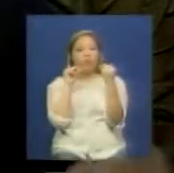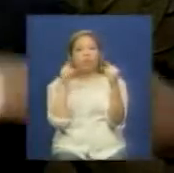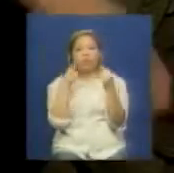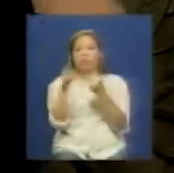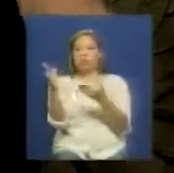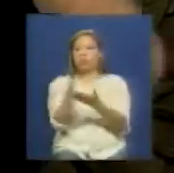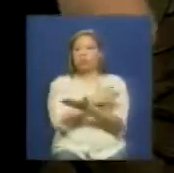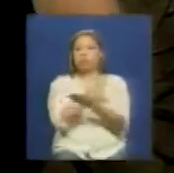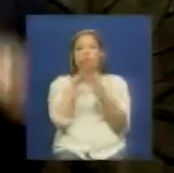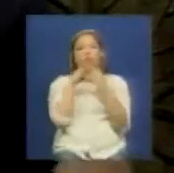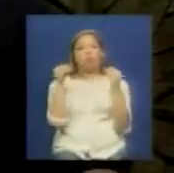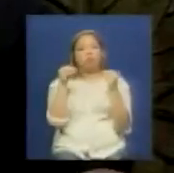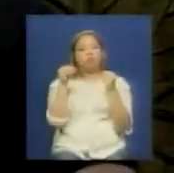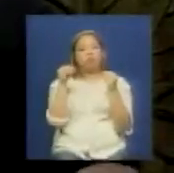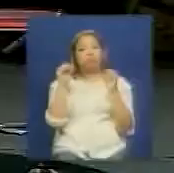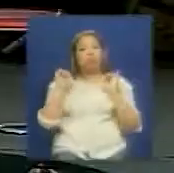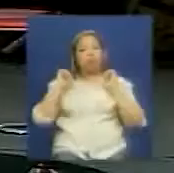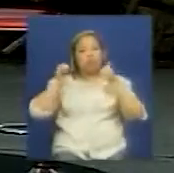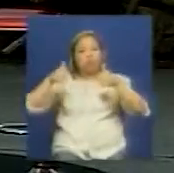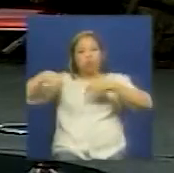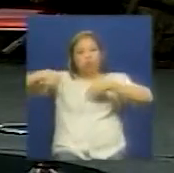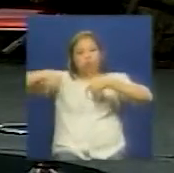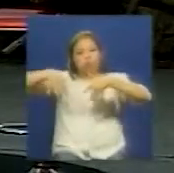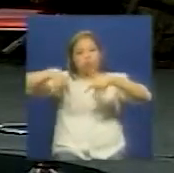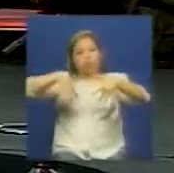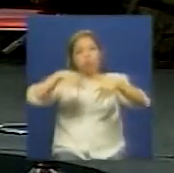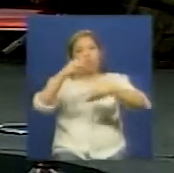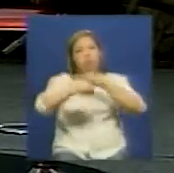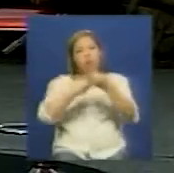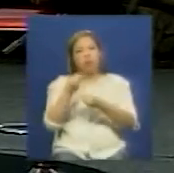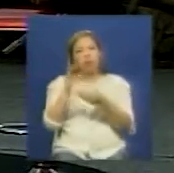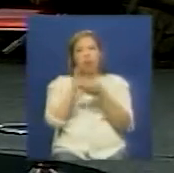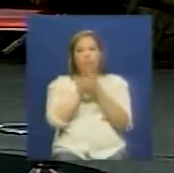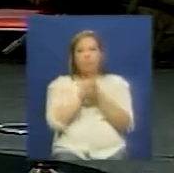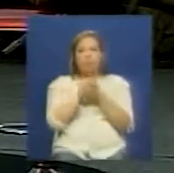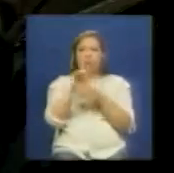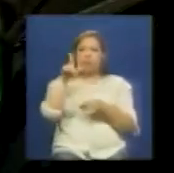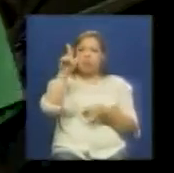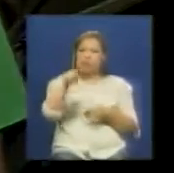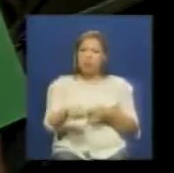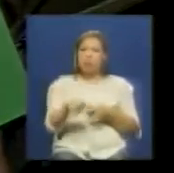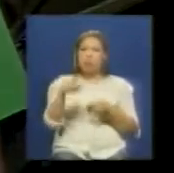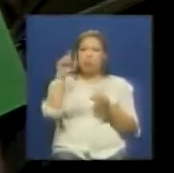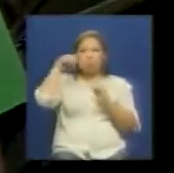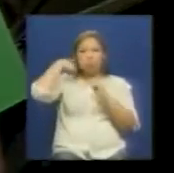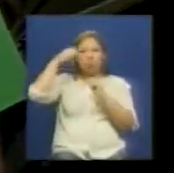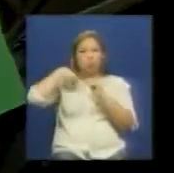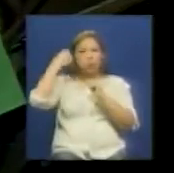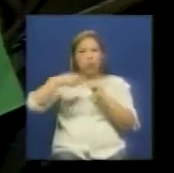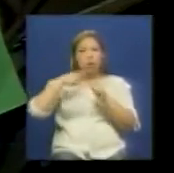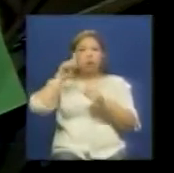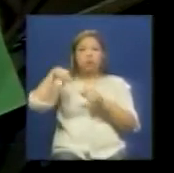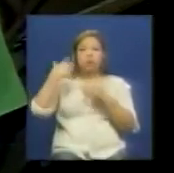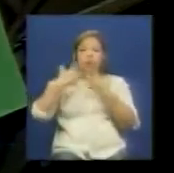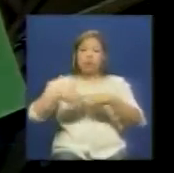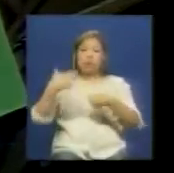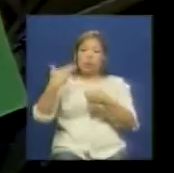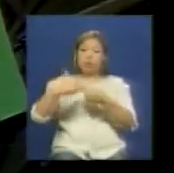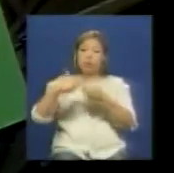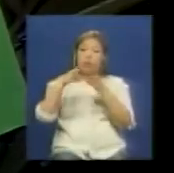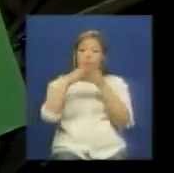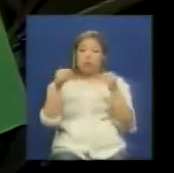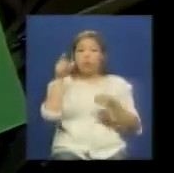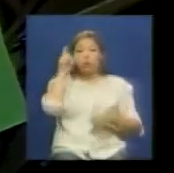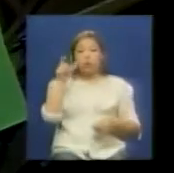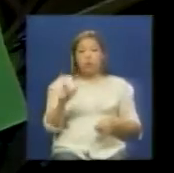basta y echó a andar exactamente vamos a seguir conversando con eso pero además vamos a mostrar entonces el video de PBS a los trabajadores a